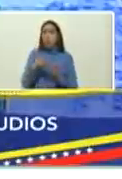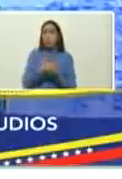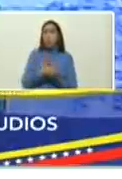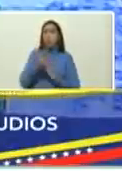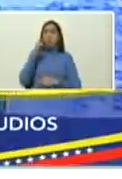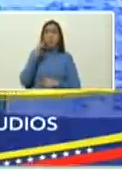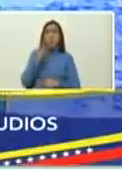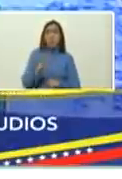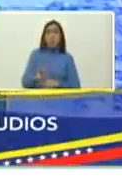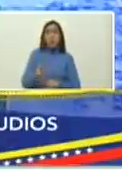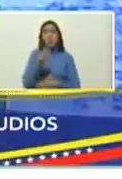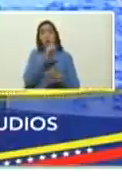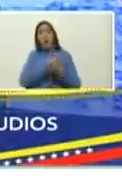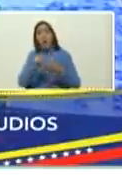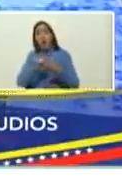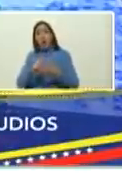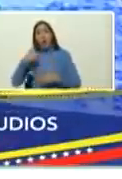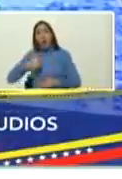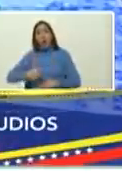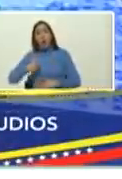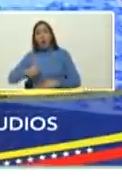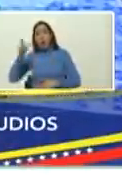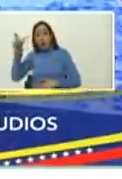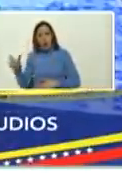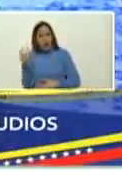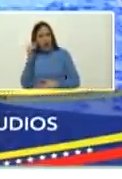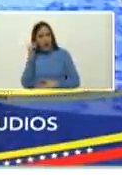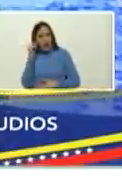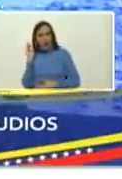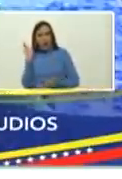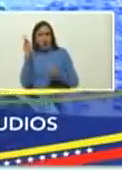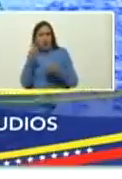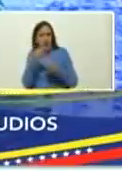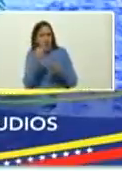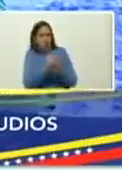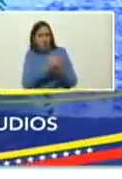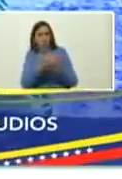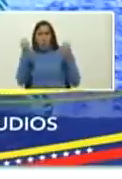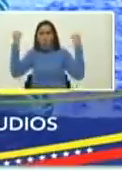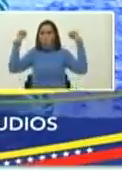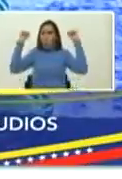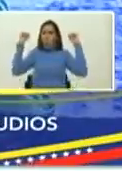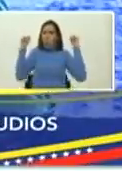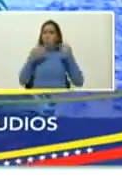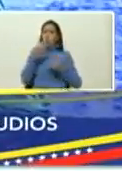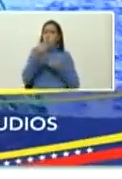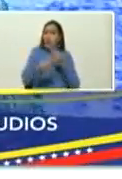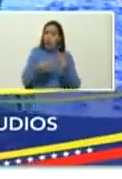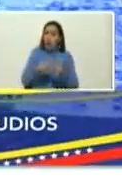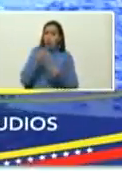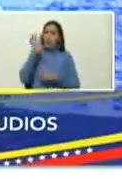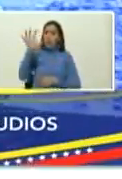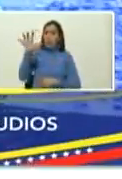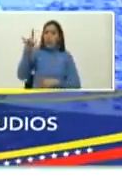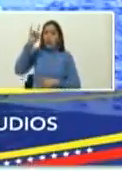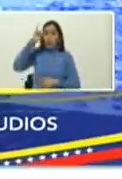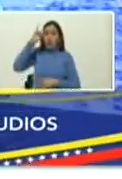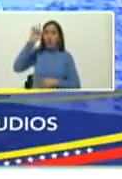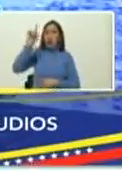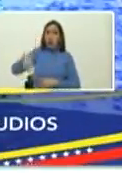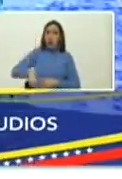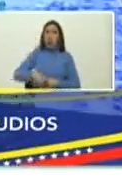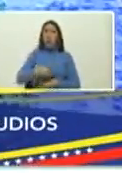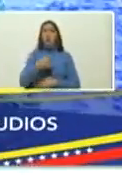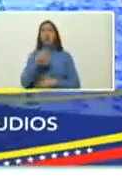es una escritora argentina cuya obra se ha centrado en la novela y en el ensayo dice el país del diablo de la escritora Perla